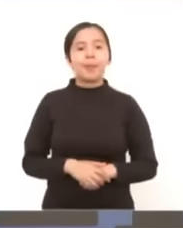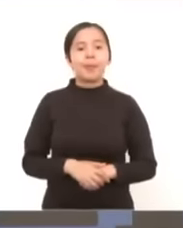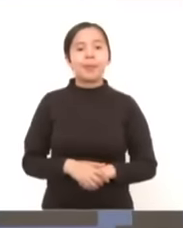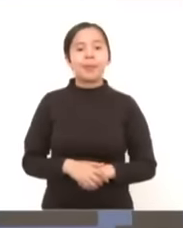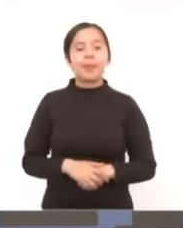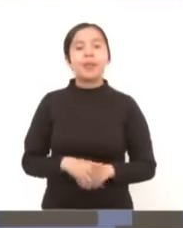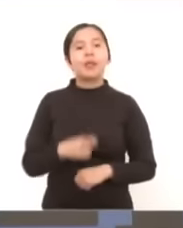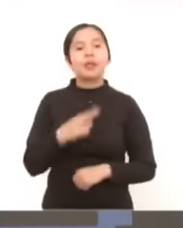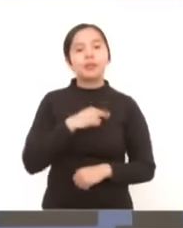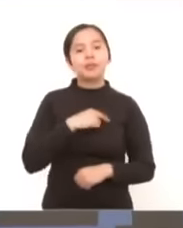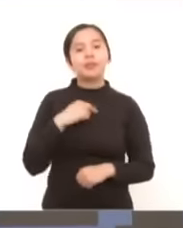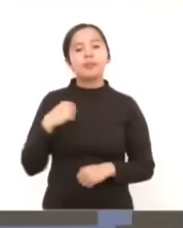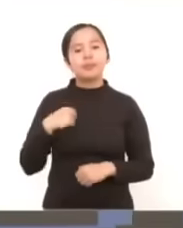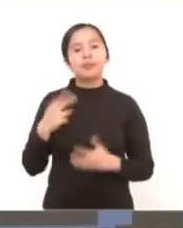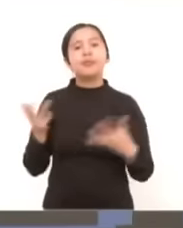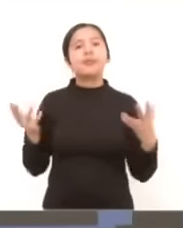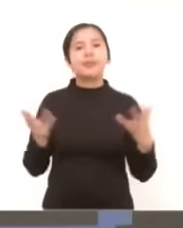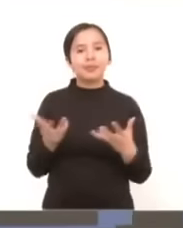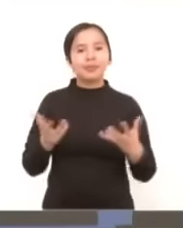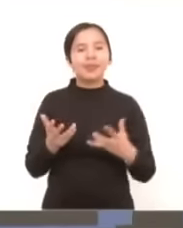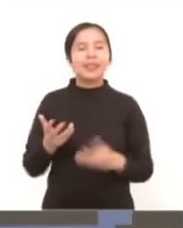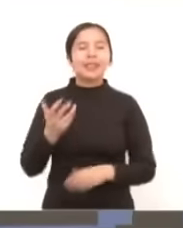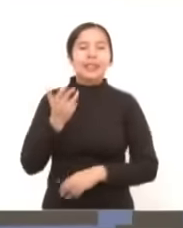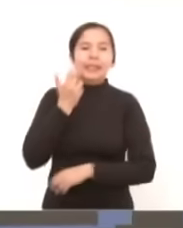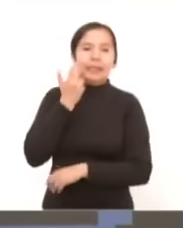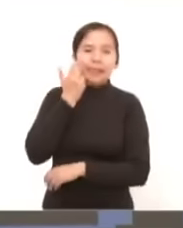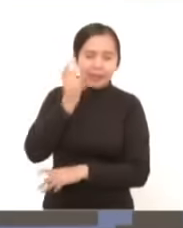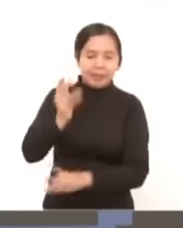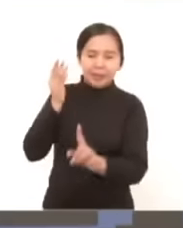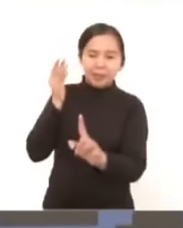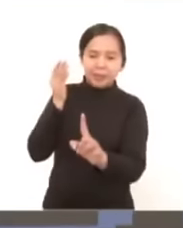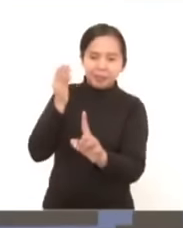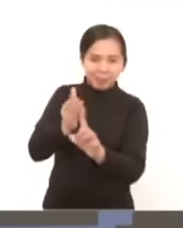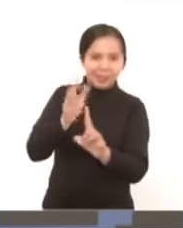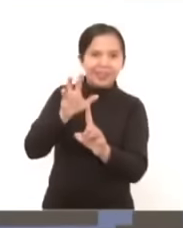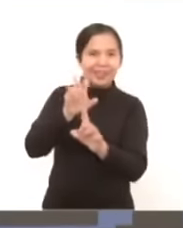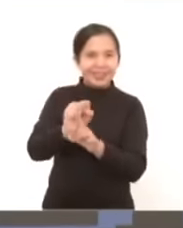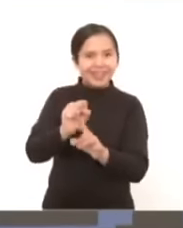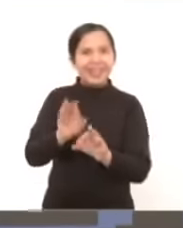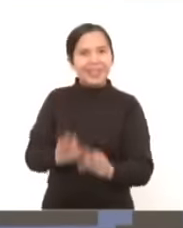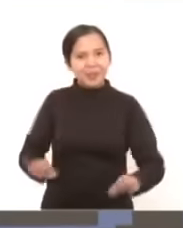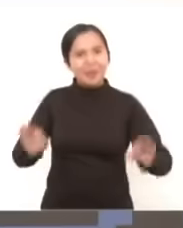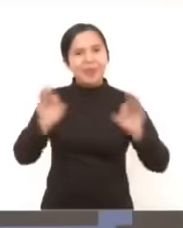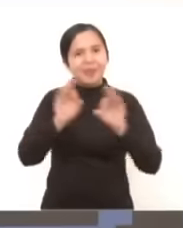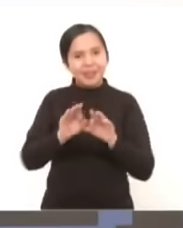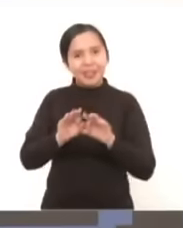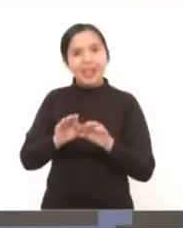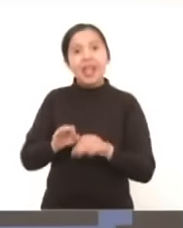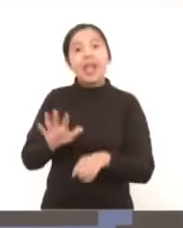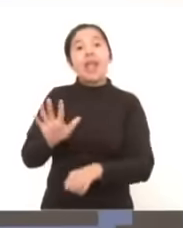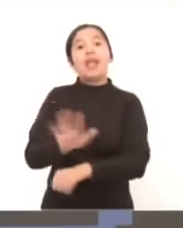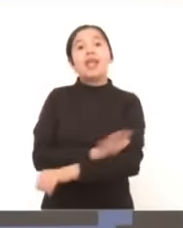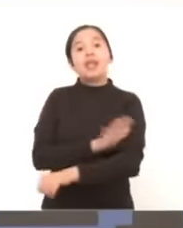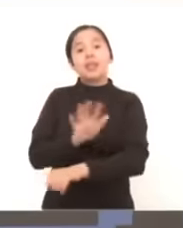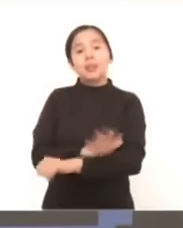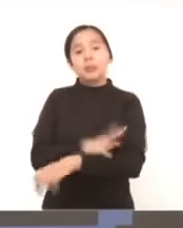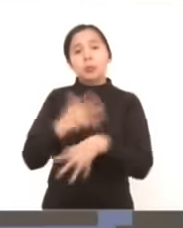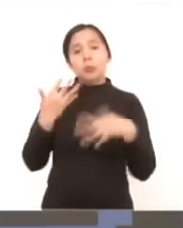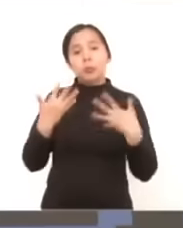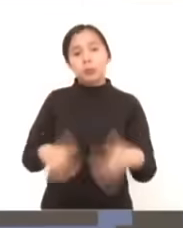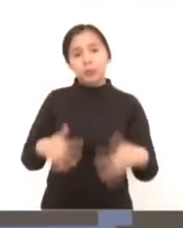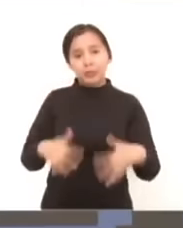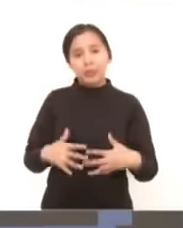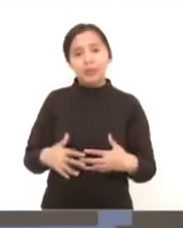materializando un anhelo un objetivo muy importante de generación de electricidad de